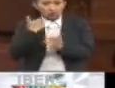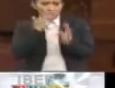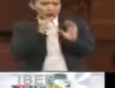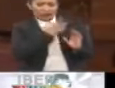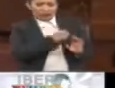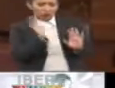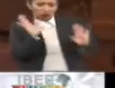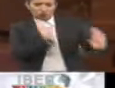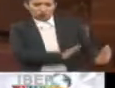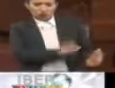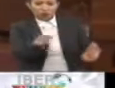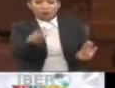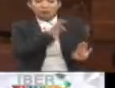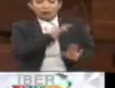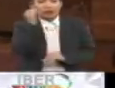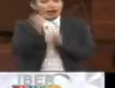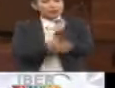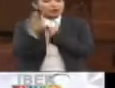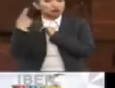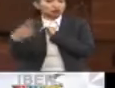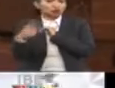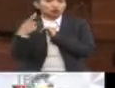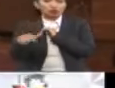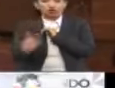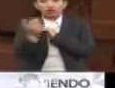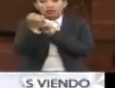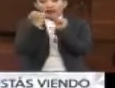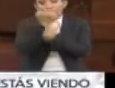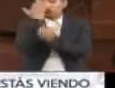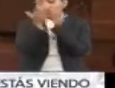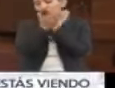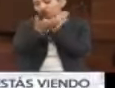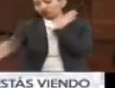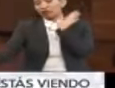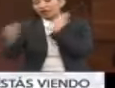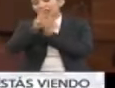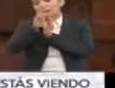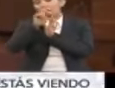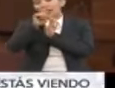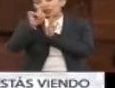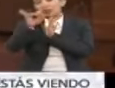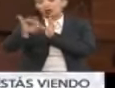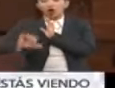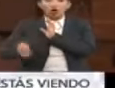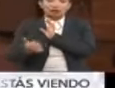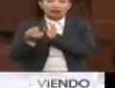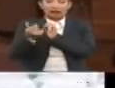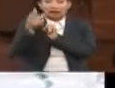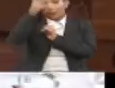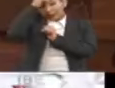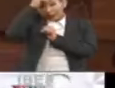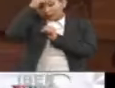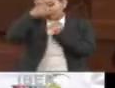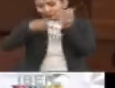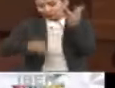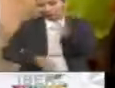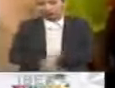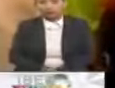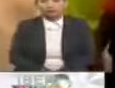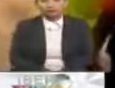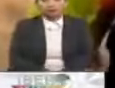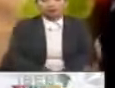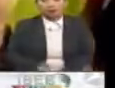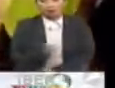hijos tan jóvenes pudieron completar 12 años de estudio en República Dominicana, casi 11 en Perú, etcétera, etcétera.